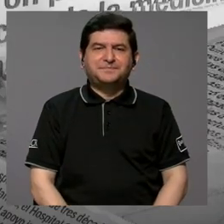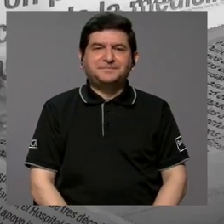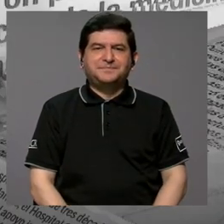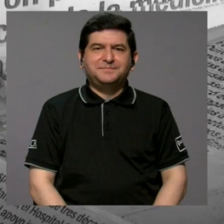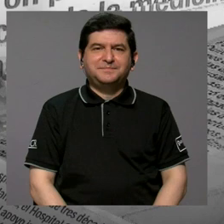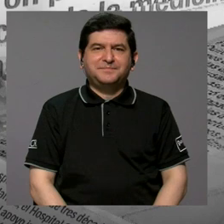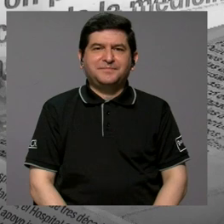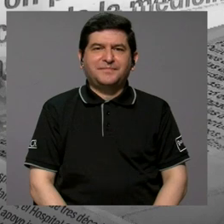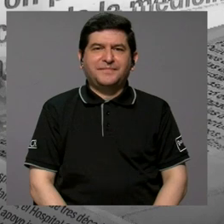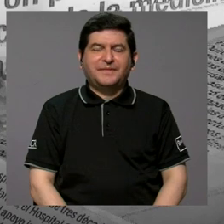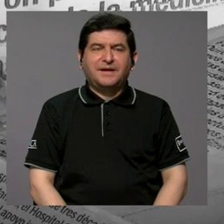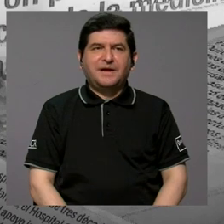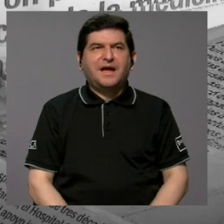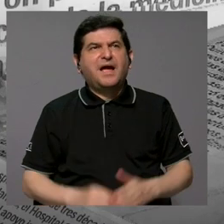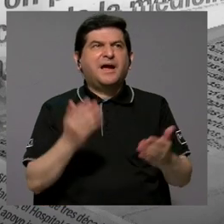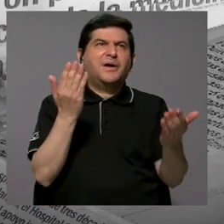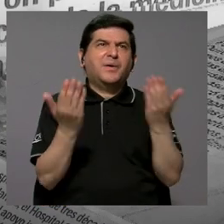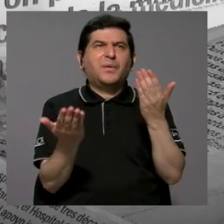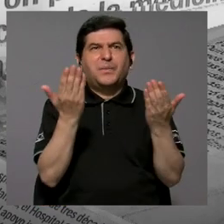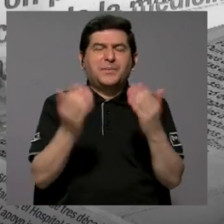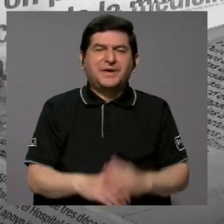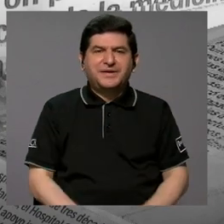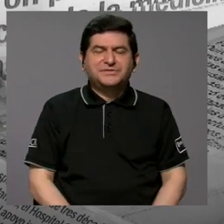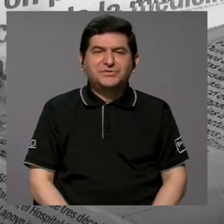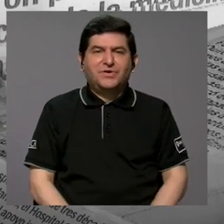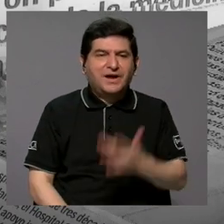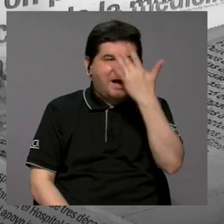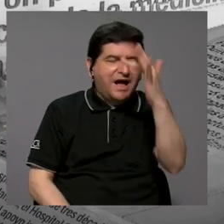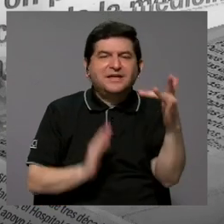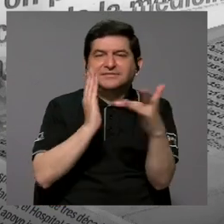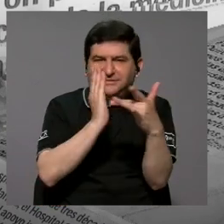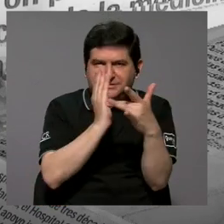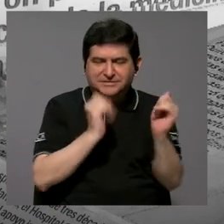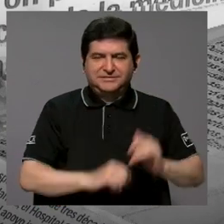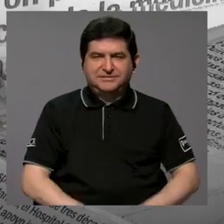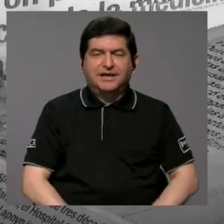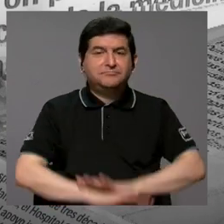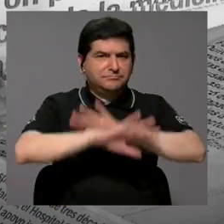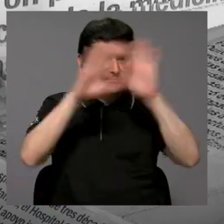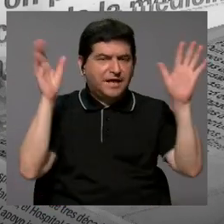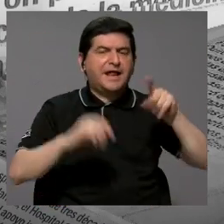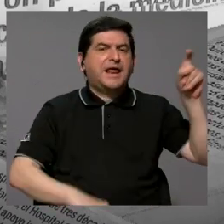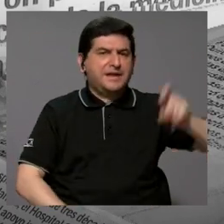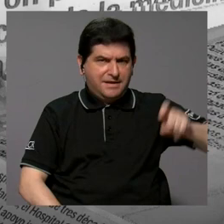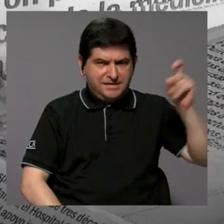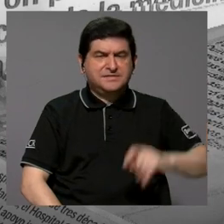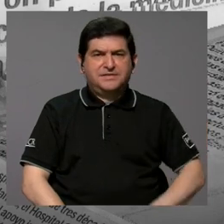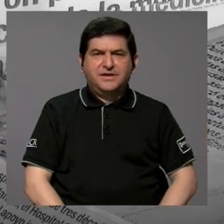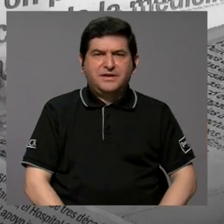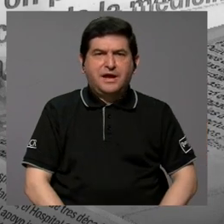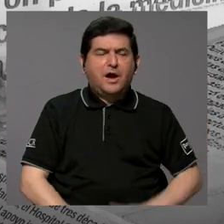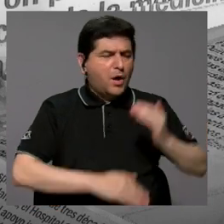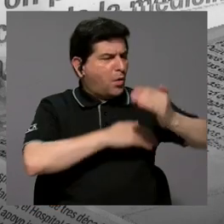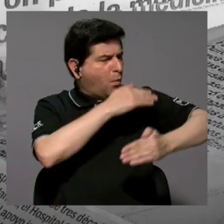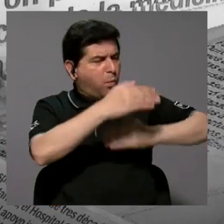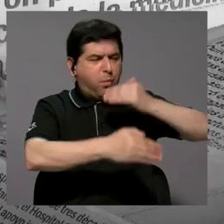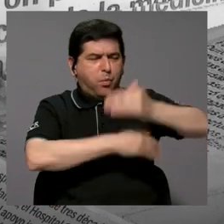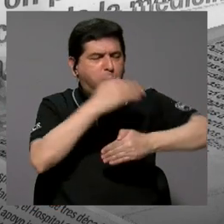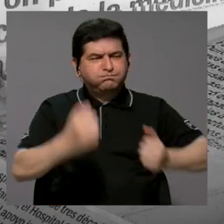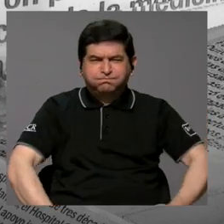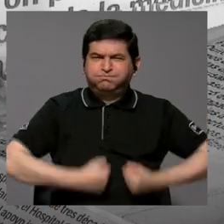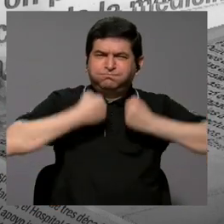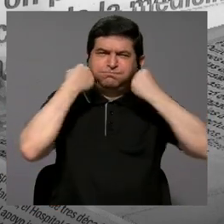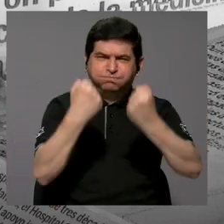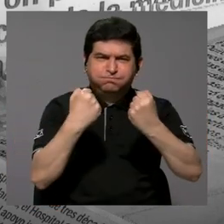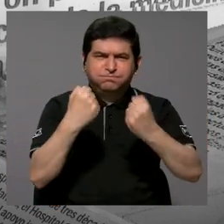eso análogo, ¿verdad?, a lo que es la inteligencia artificial. Claramente, se necesita, ¿verdad?, ya un proceso mucho más